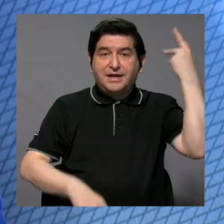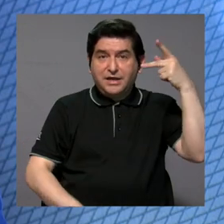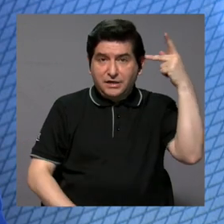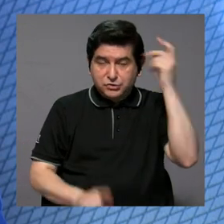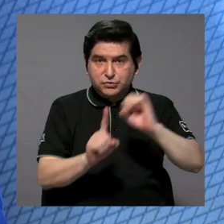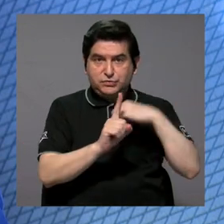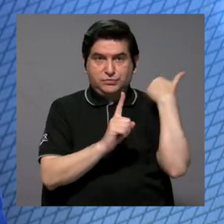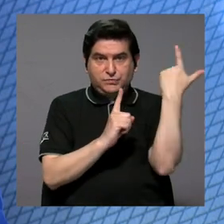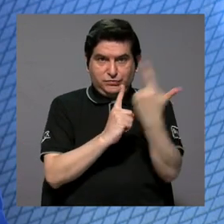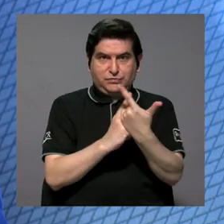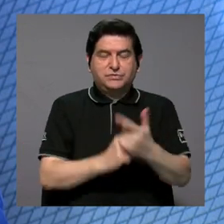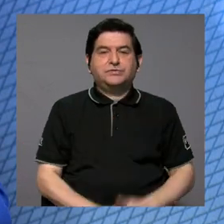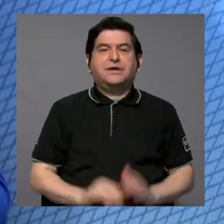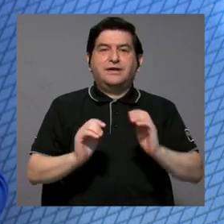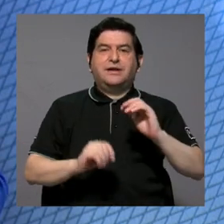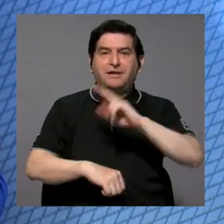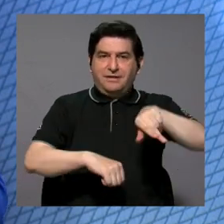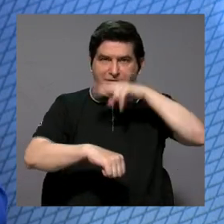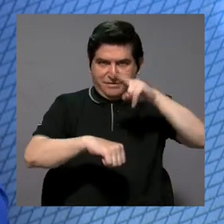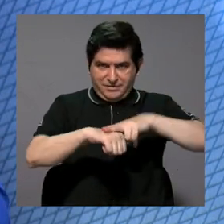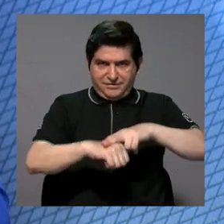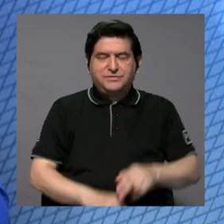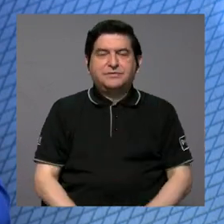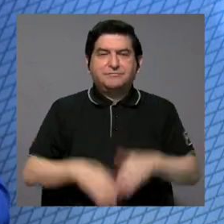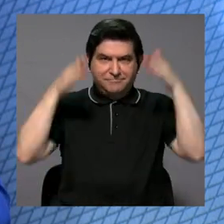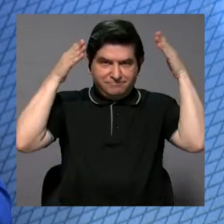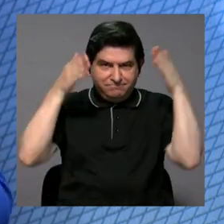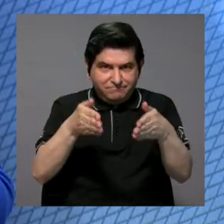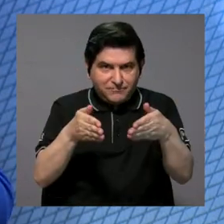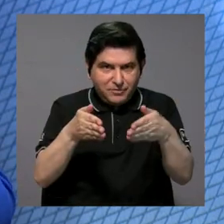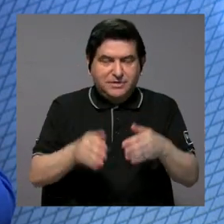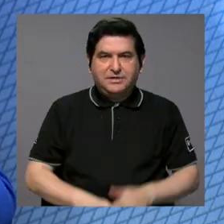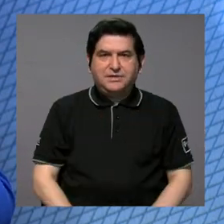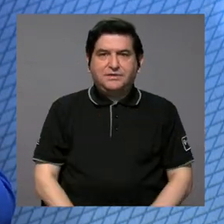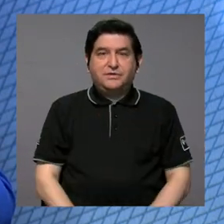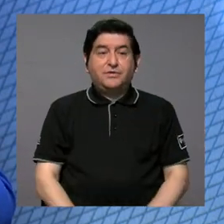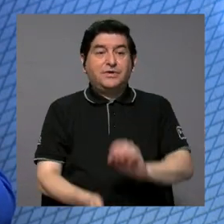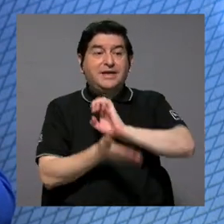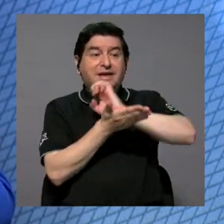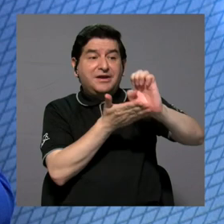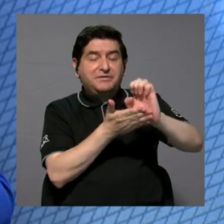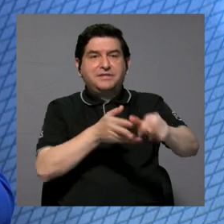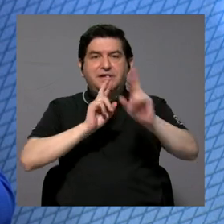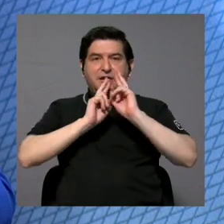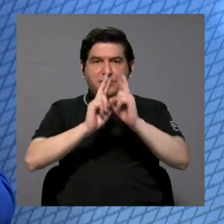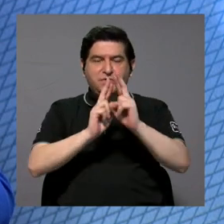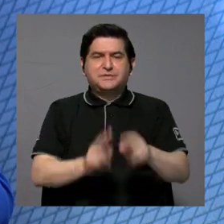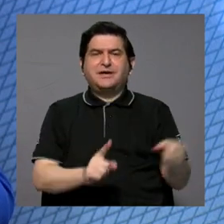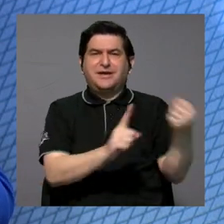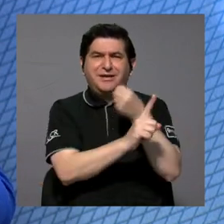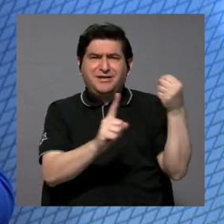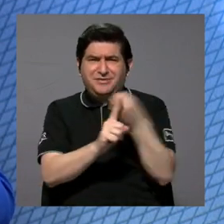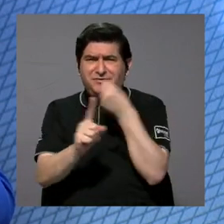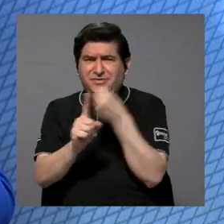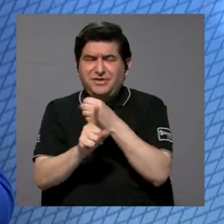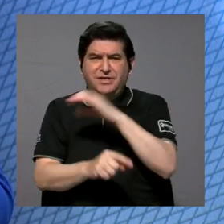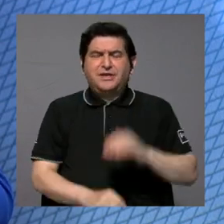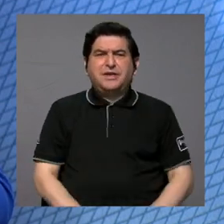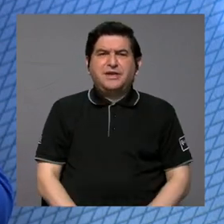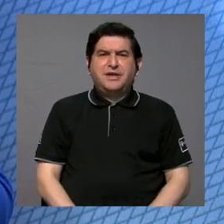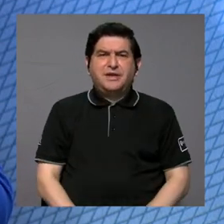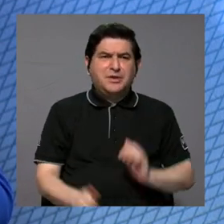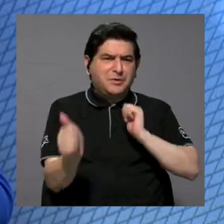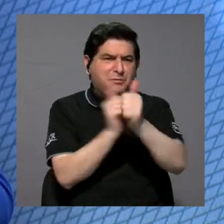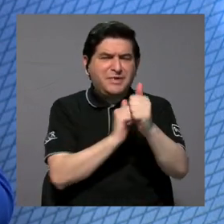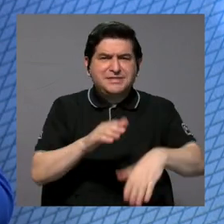y social de la nación enfocado en la prevención y respuesta a las violencias y la superación de las